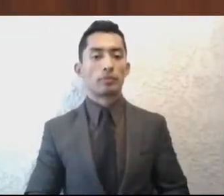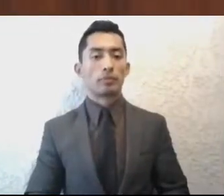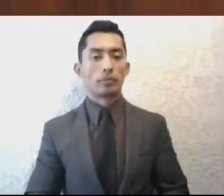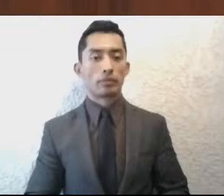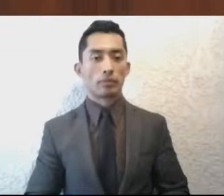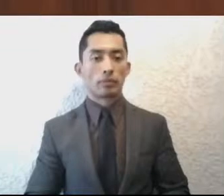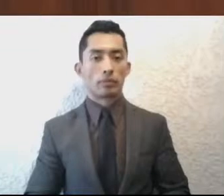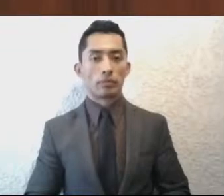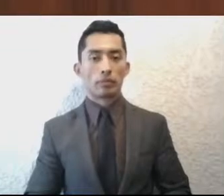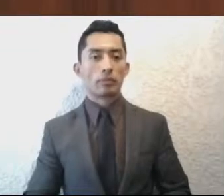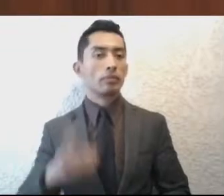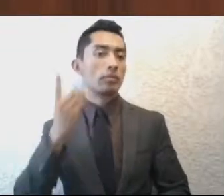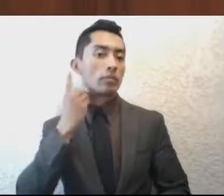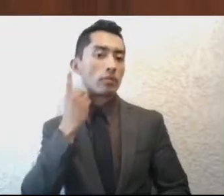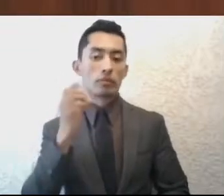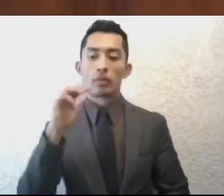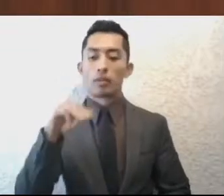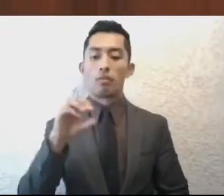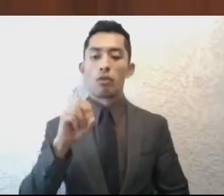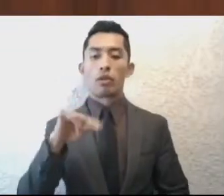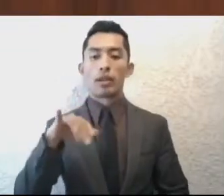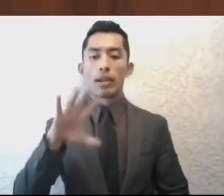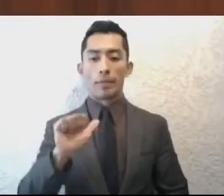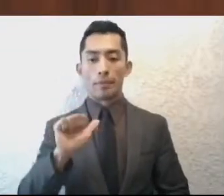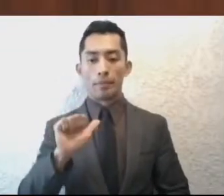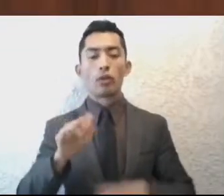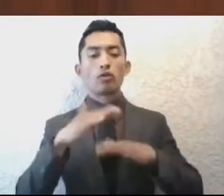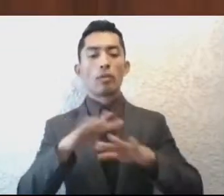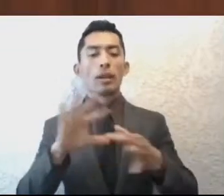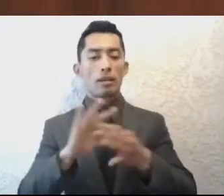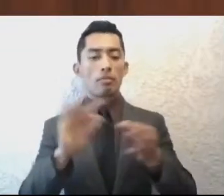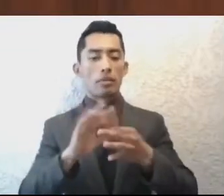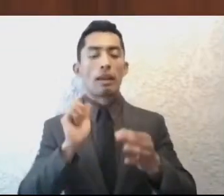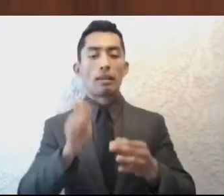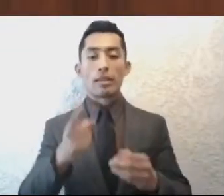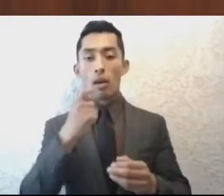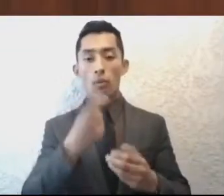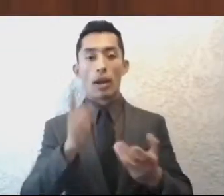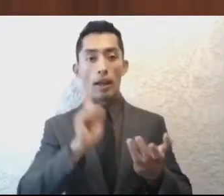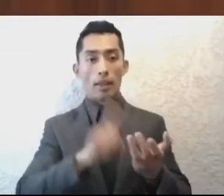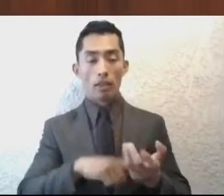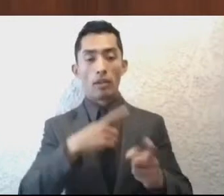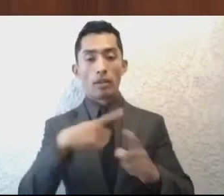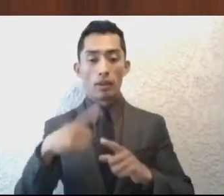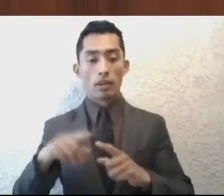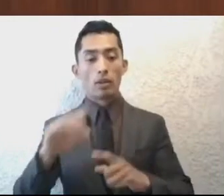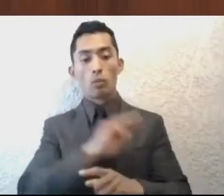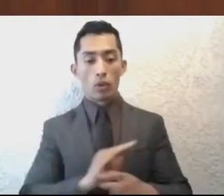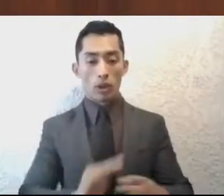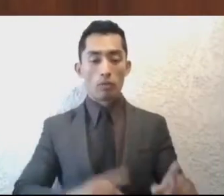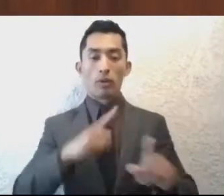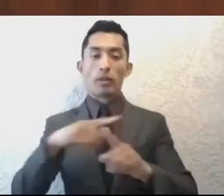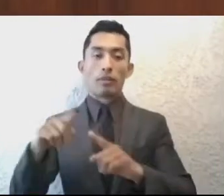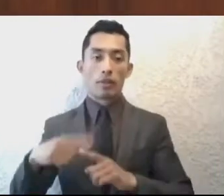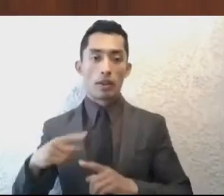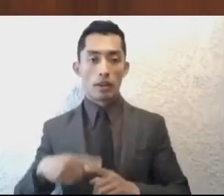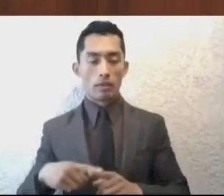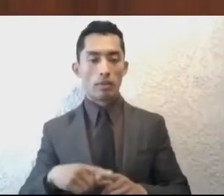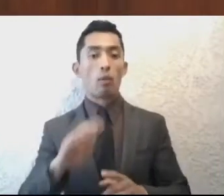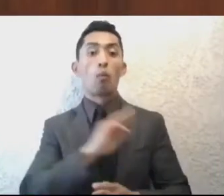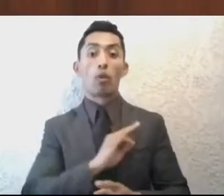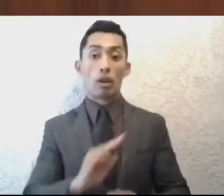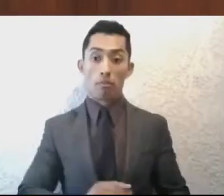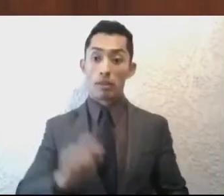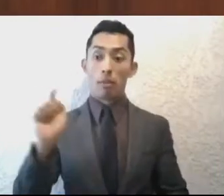Diputada Mónica Granillo, respecto de la disponibilidad de agua en distintos municipios, son muchos municipios los que me